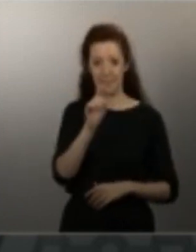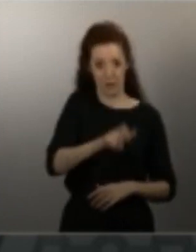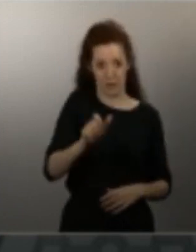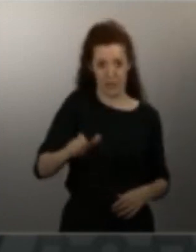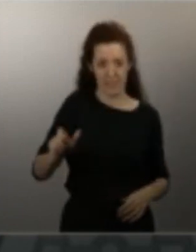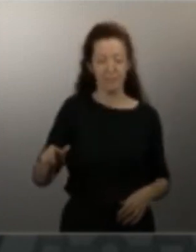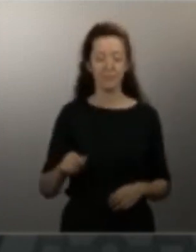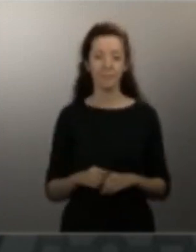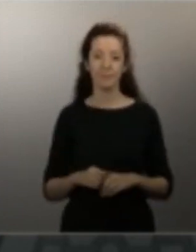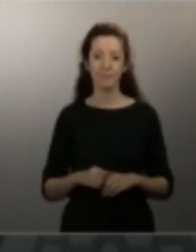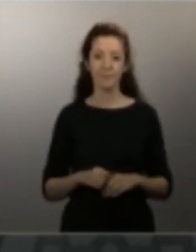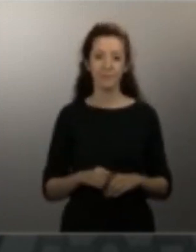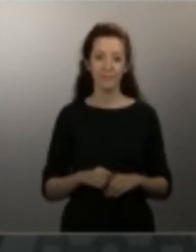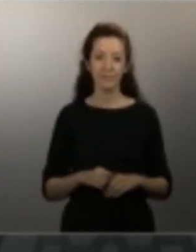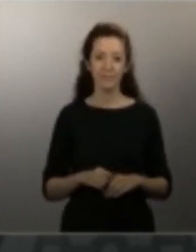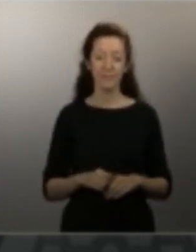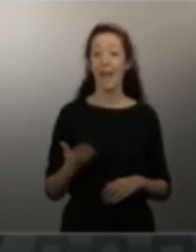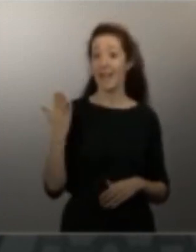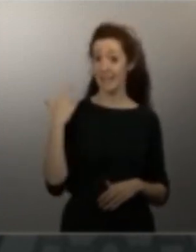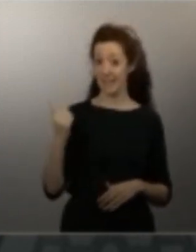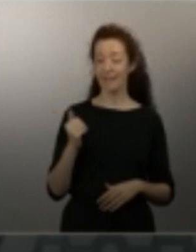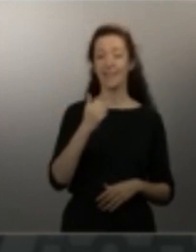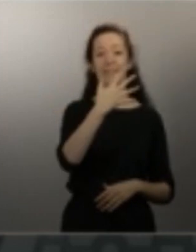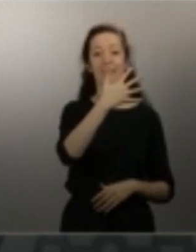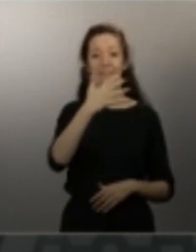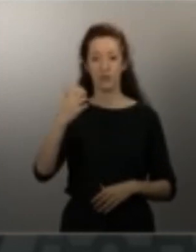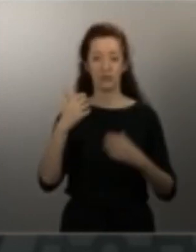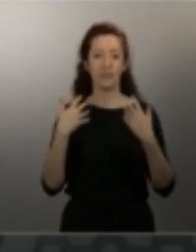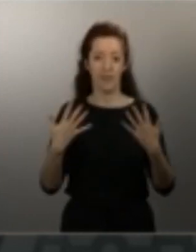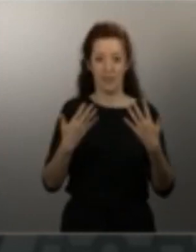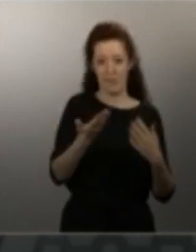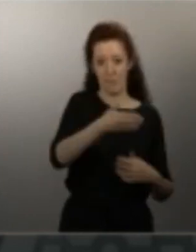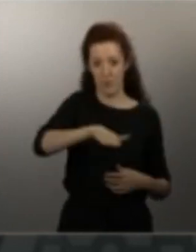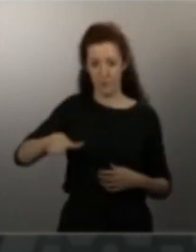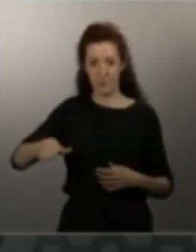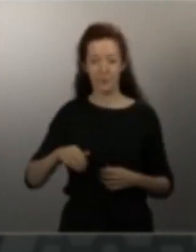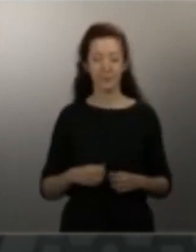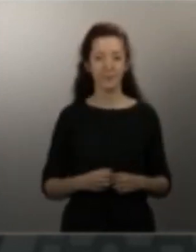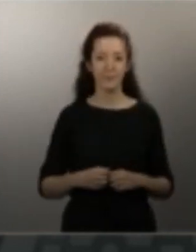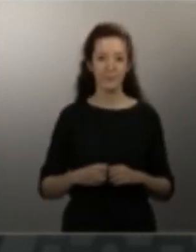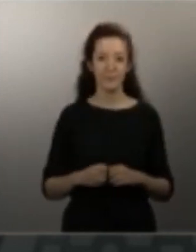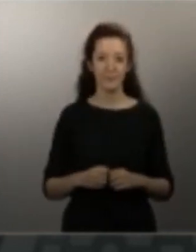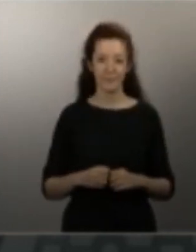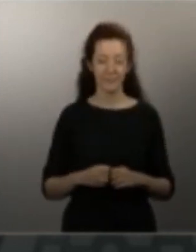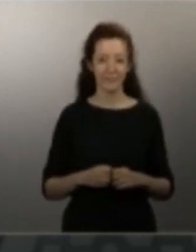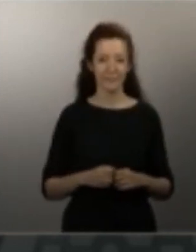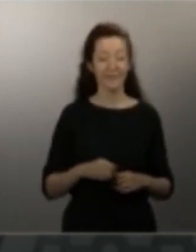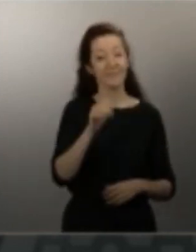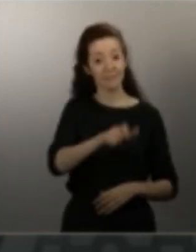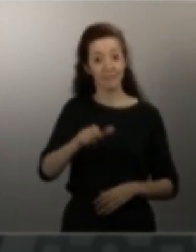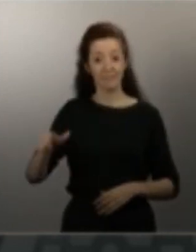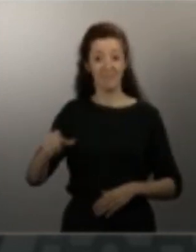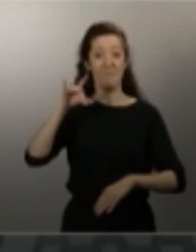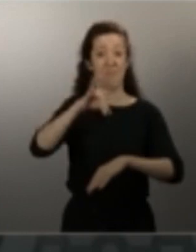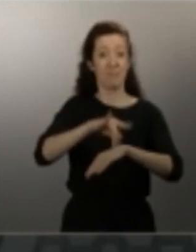registrados en el día de ayer fueron 510. Por otro lado, los pacientes dados de alta, que es el otro dato que solemos comentar en